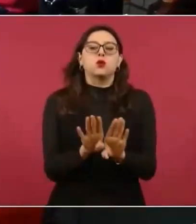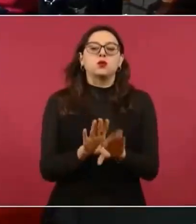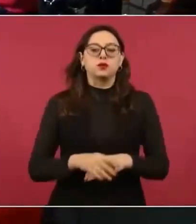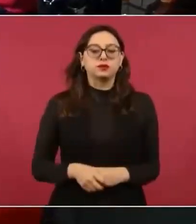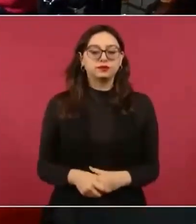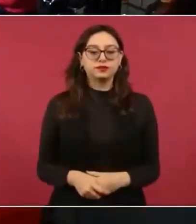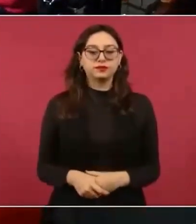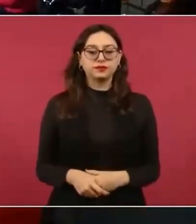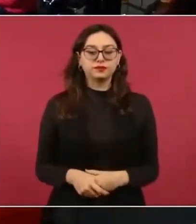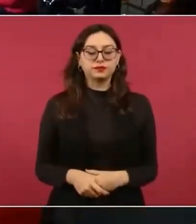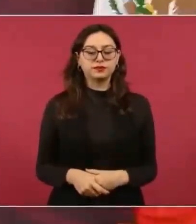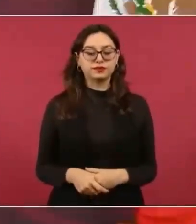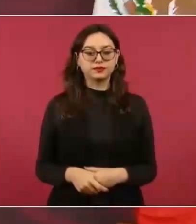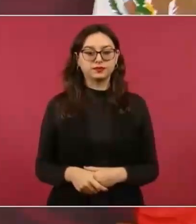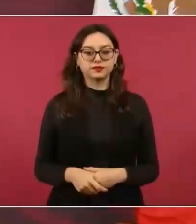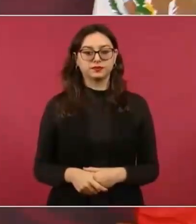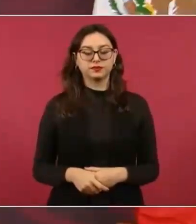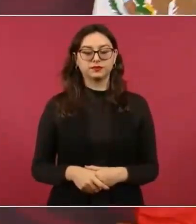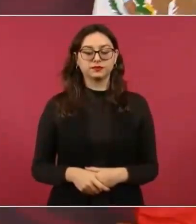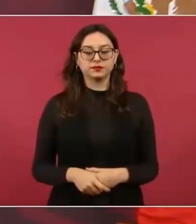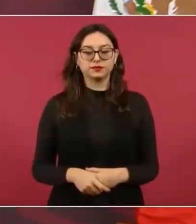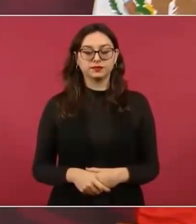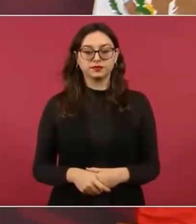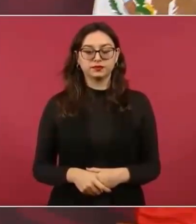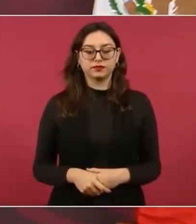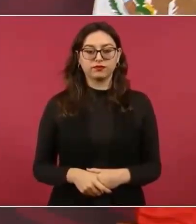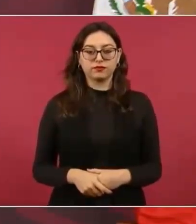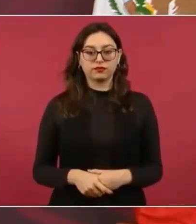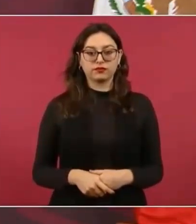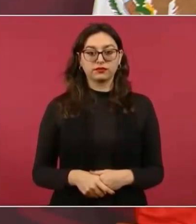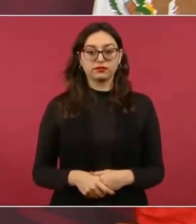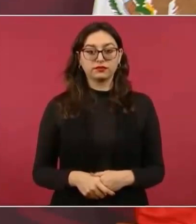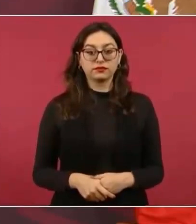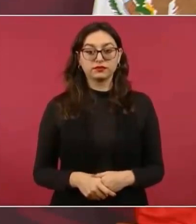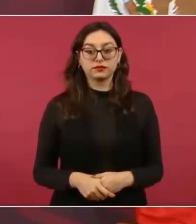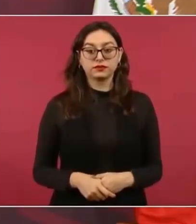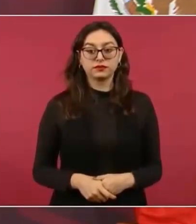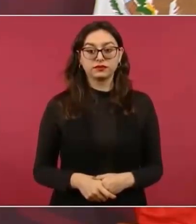O sea, antes los políticos eran